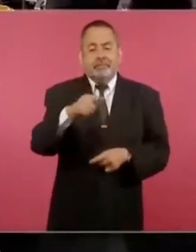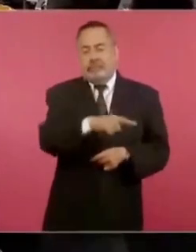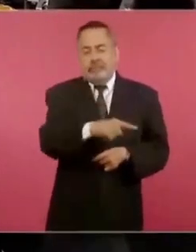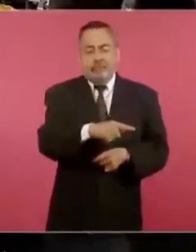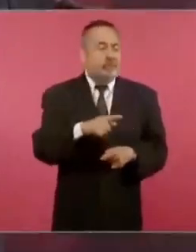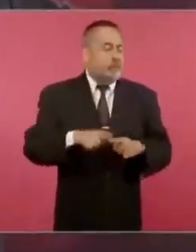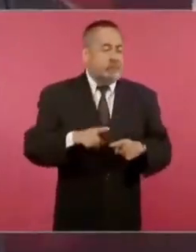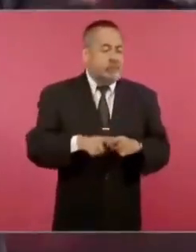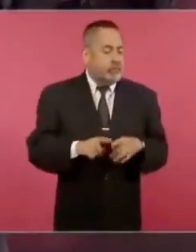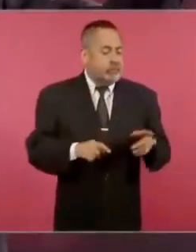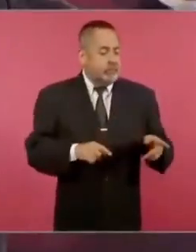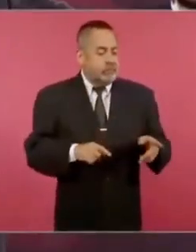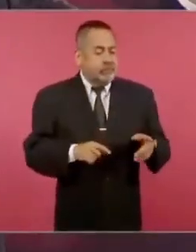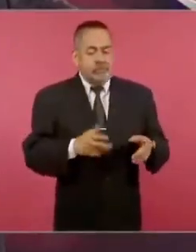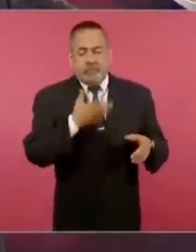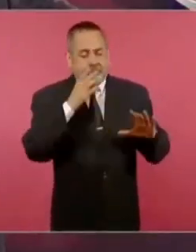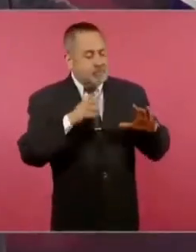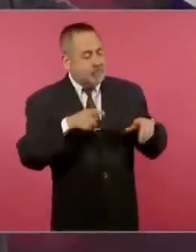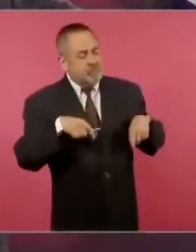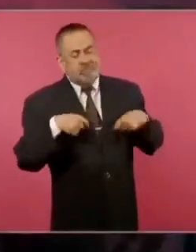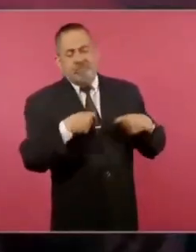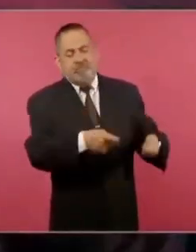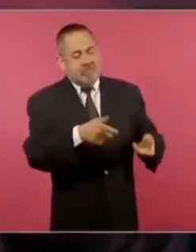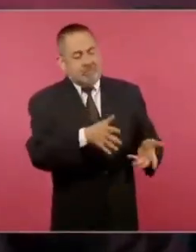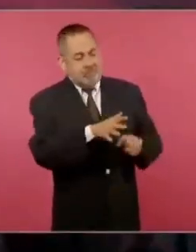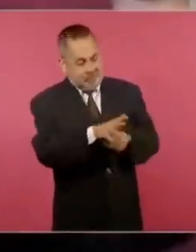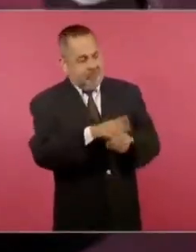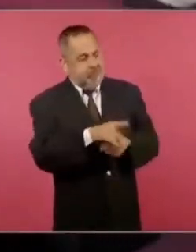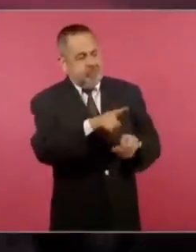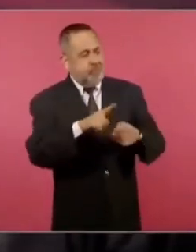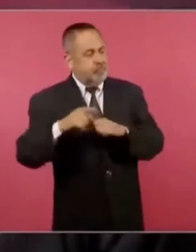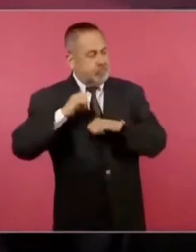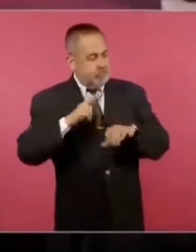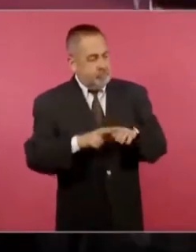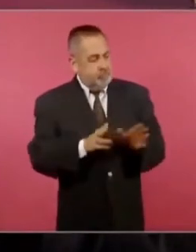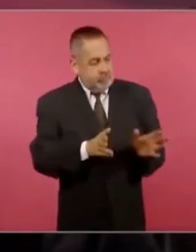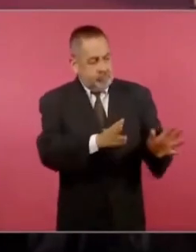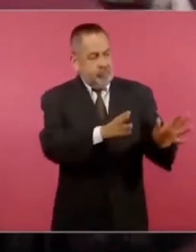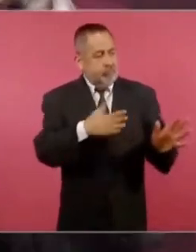se lo entregaron al conservadurismo a cambio